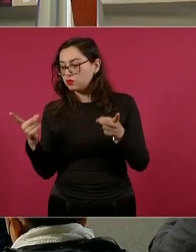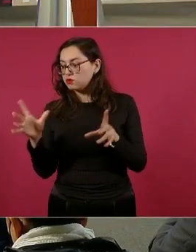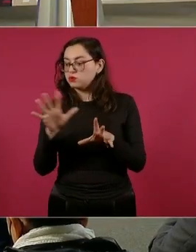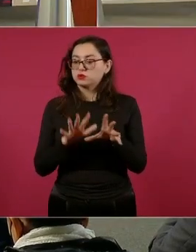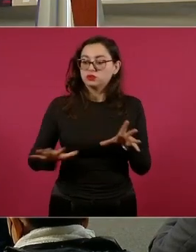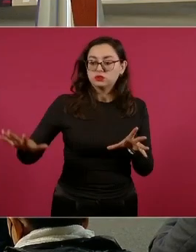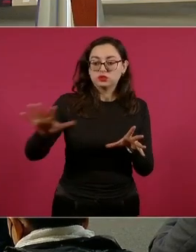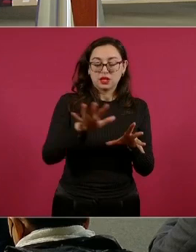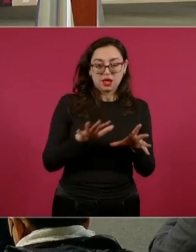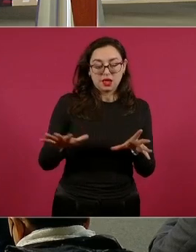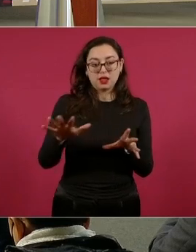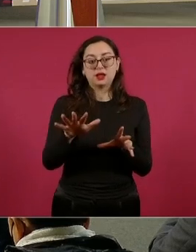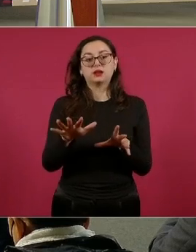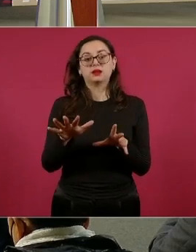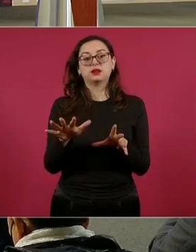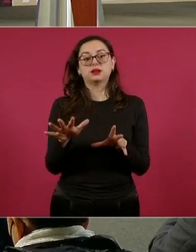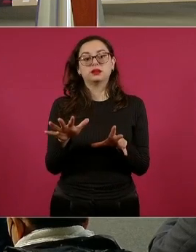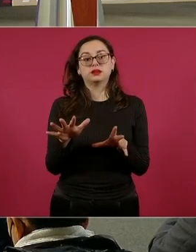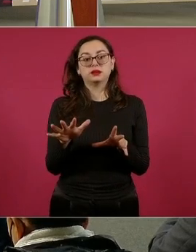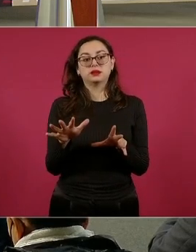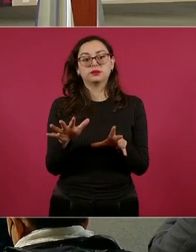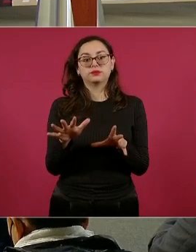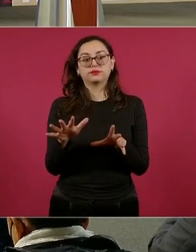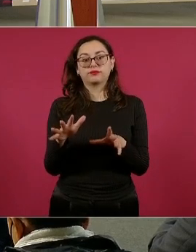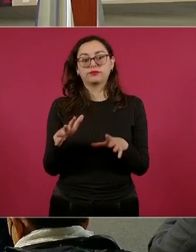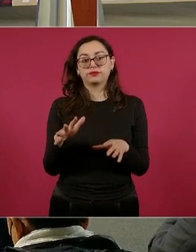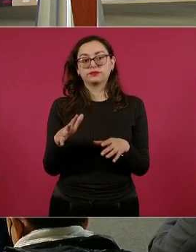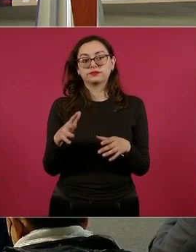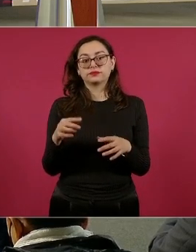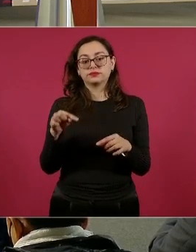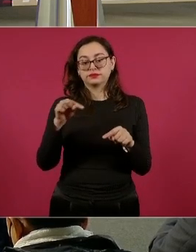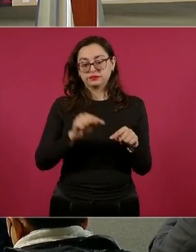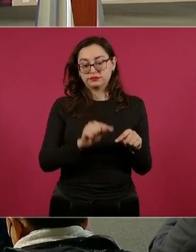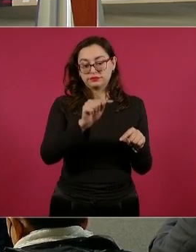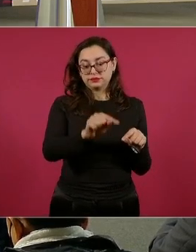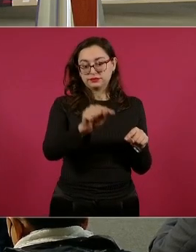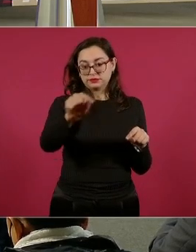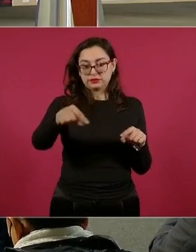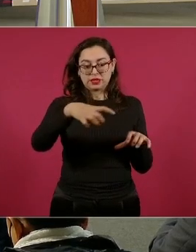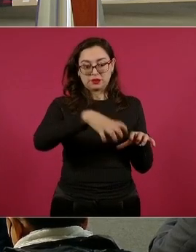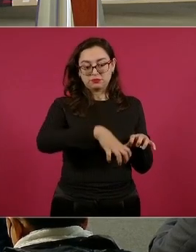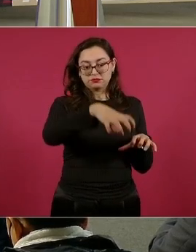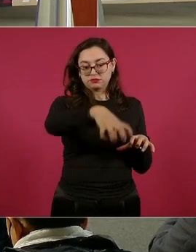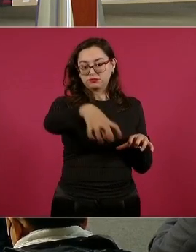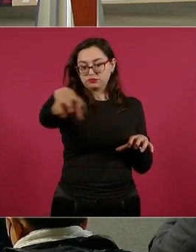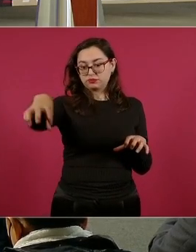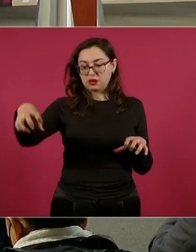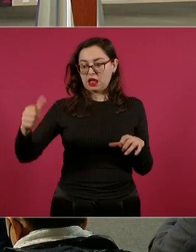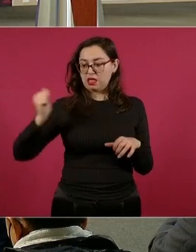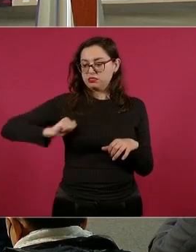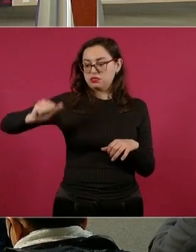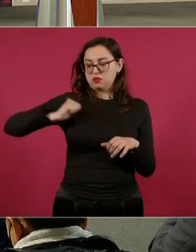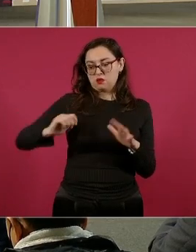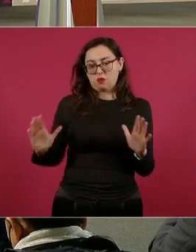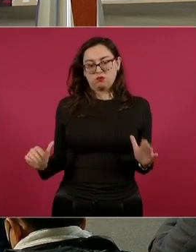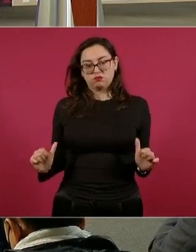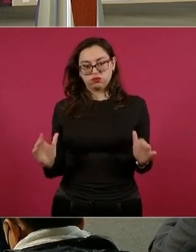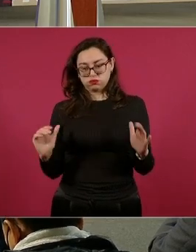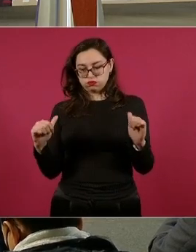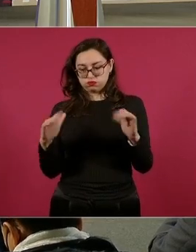la conservación y mejoramiento de los sitios arqueológicos.